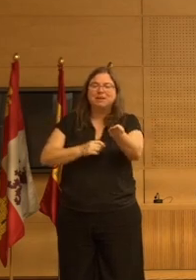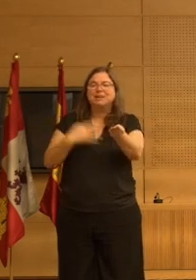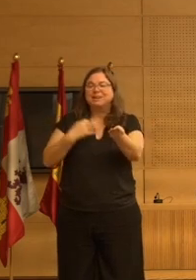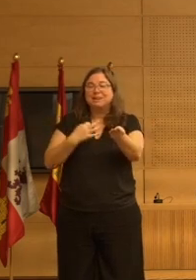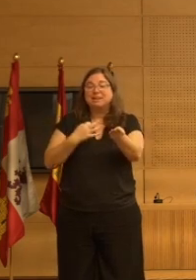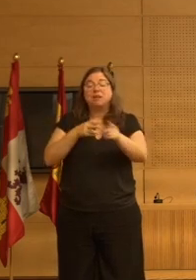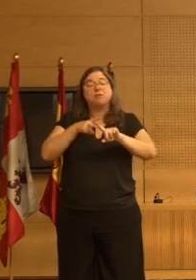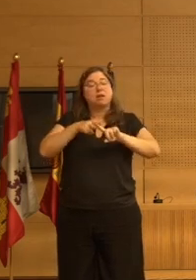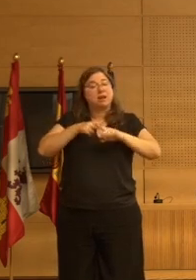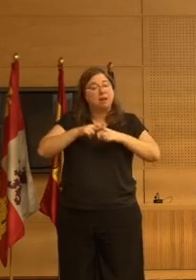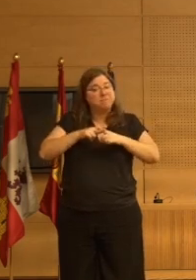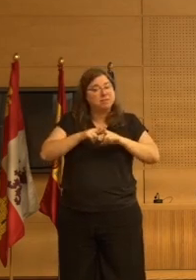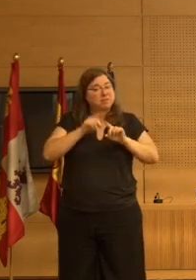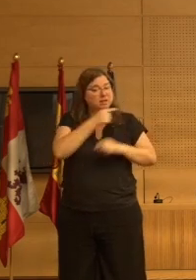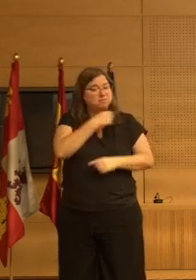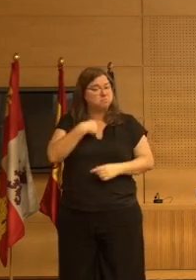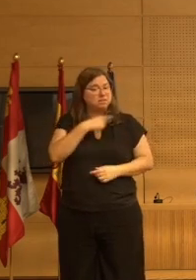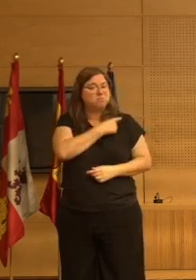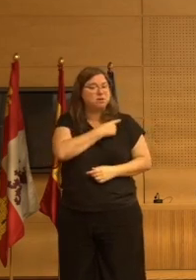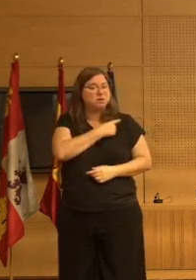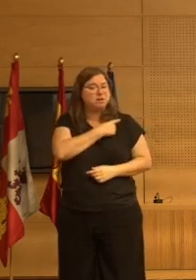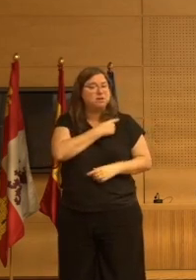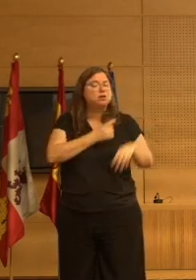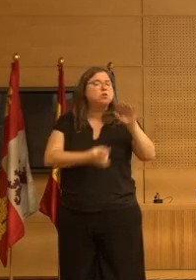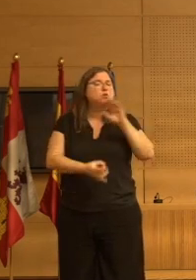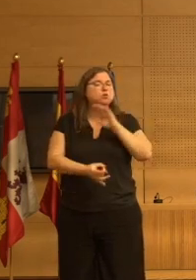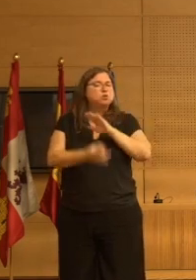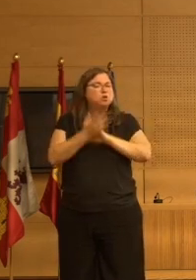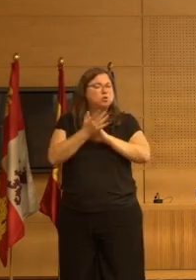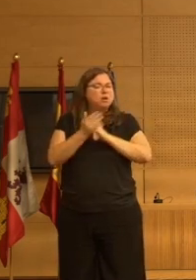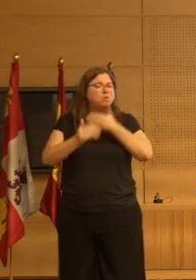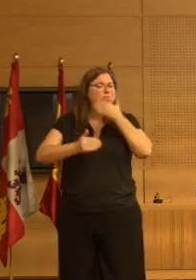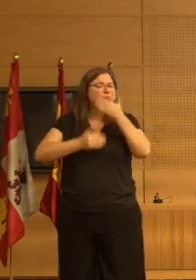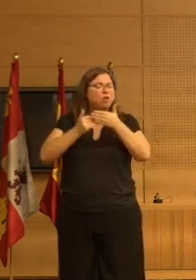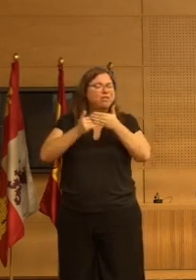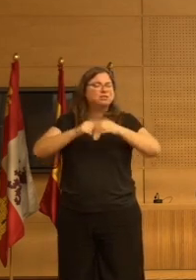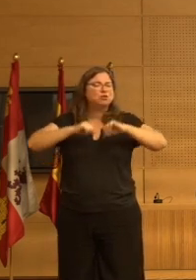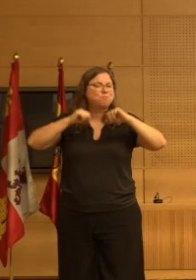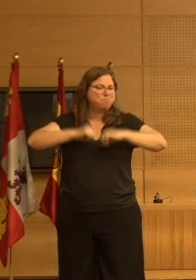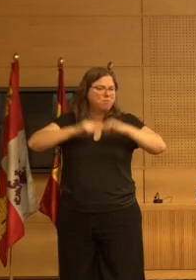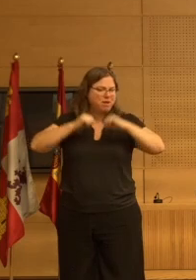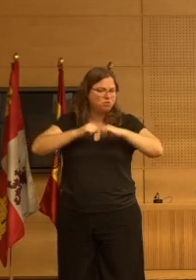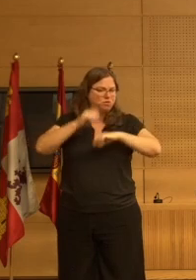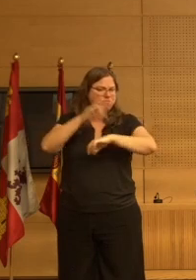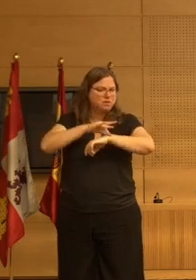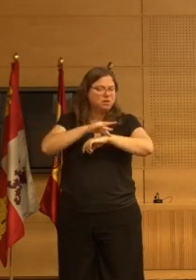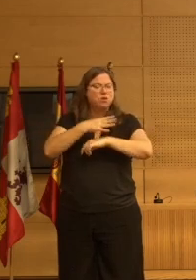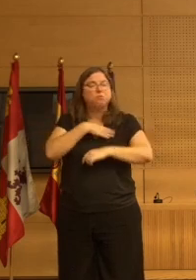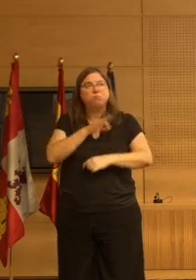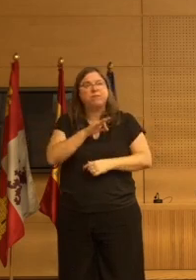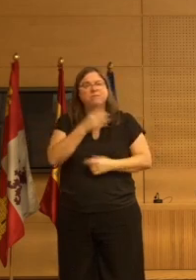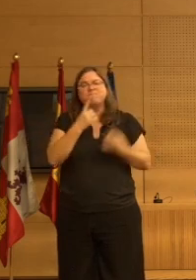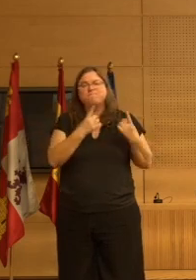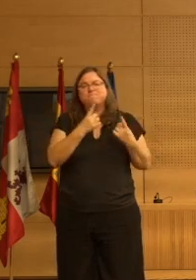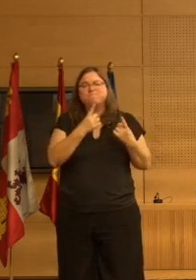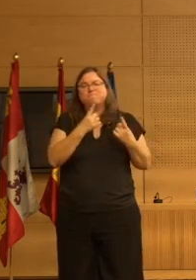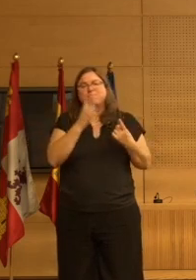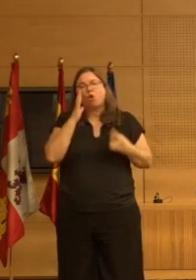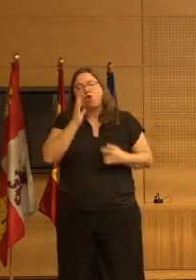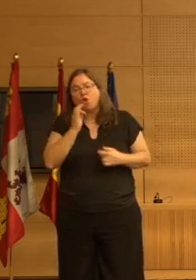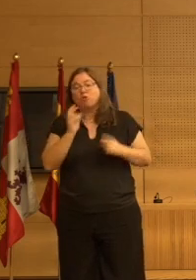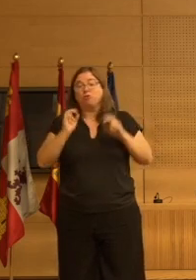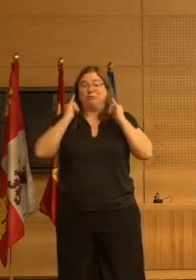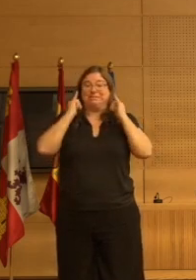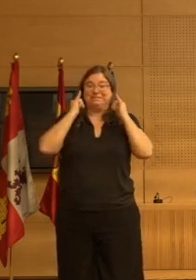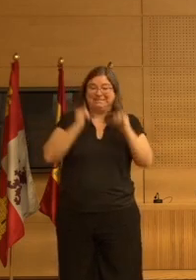estas herramientas de hecho surgen en un contexto geriátrico como respuesta a polifarmacia lo cual tiene sentido o que los pacientes llegan a las